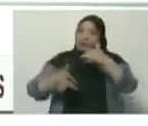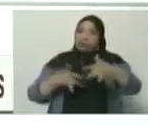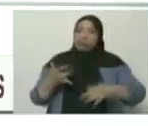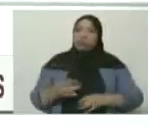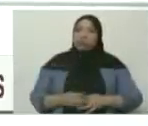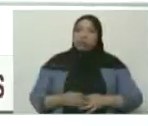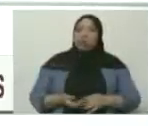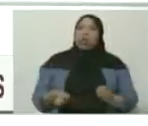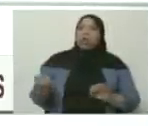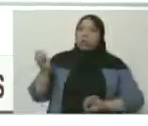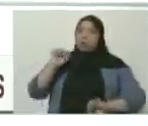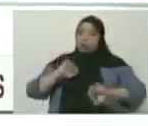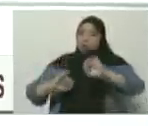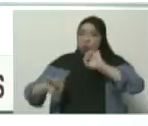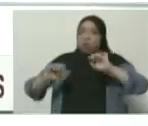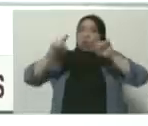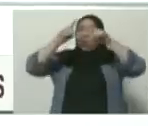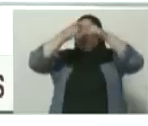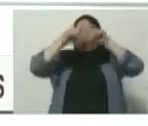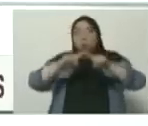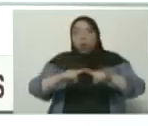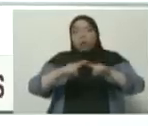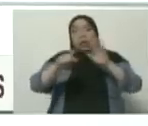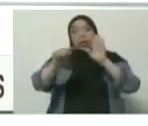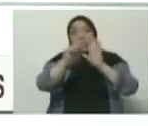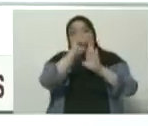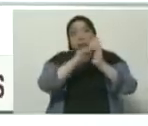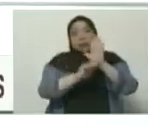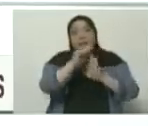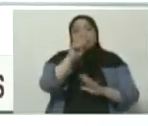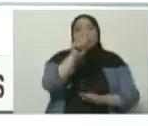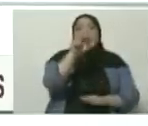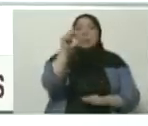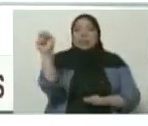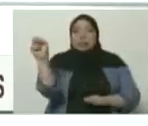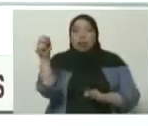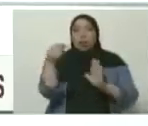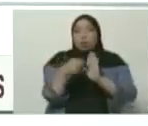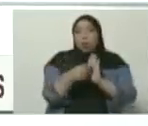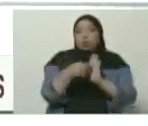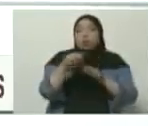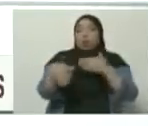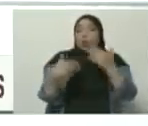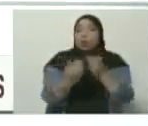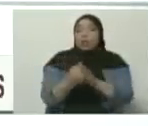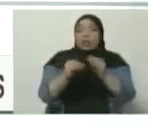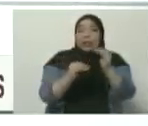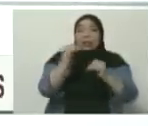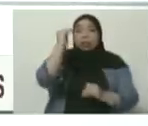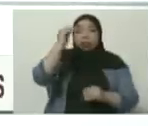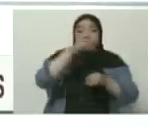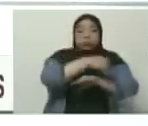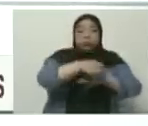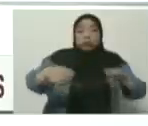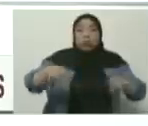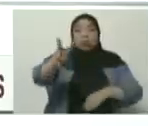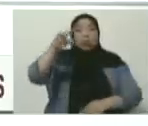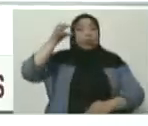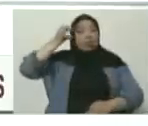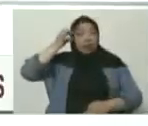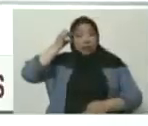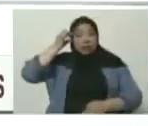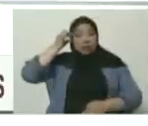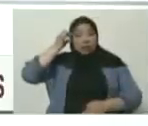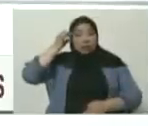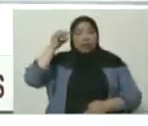pronosticamos valores de precipitación entre 100 o 150 litros por metro cuadrado, entre uno y dos días, para la